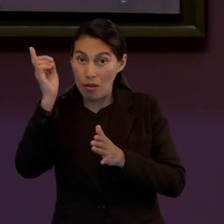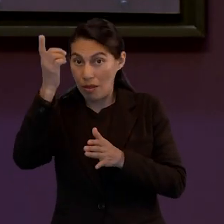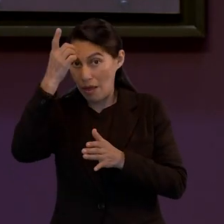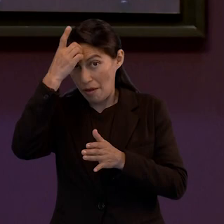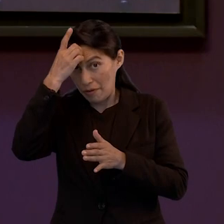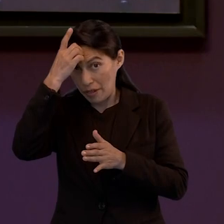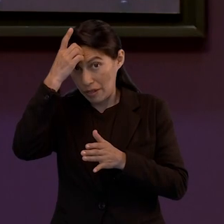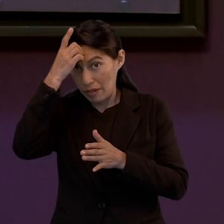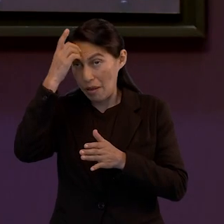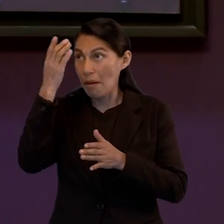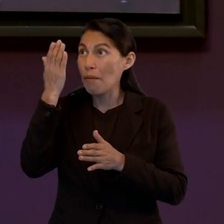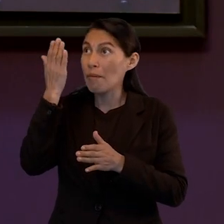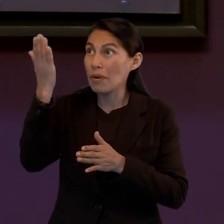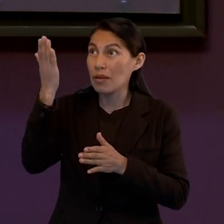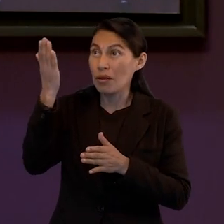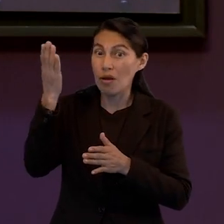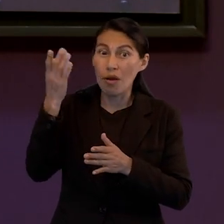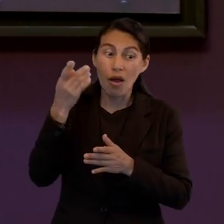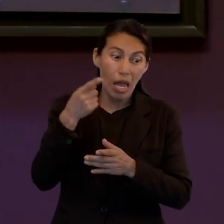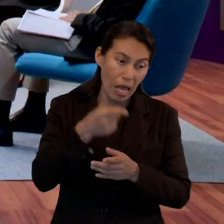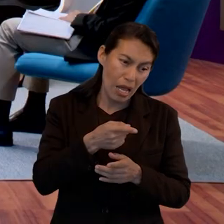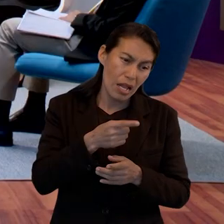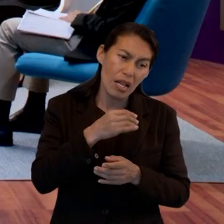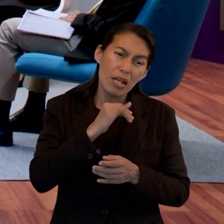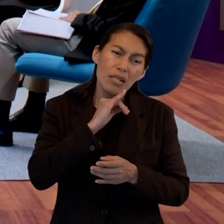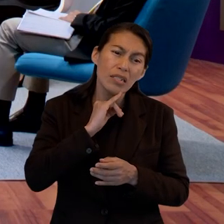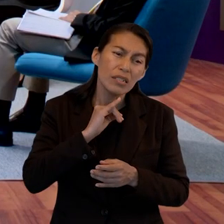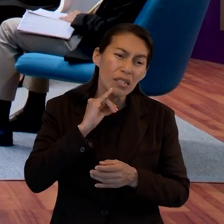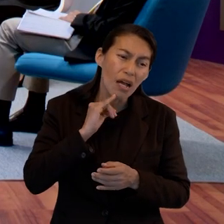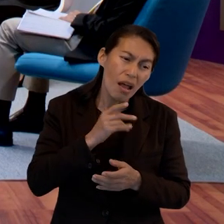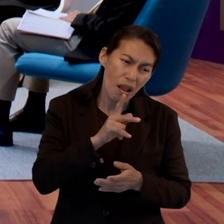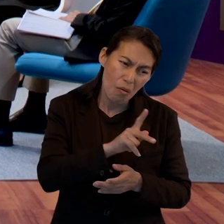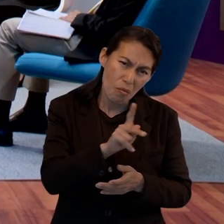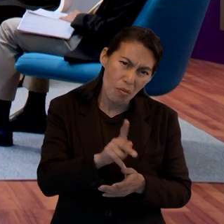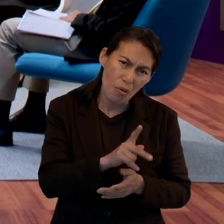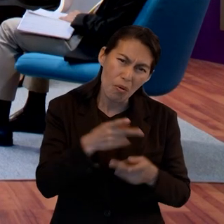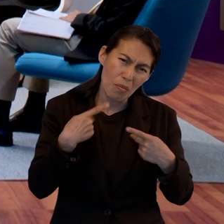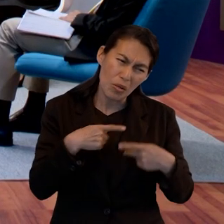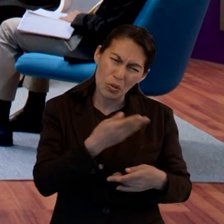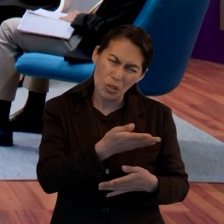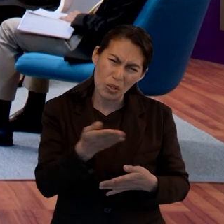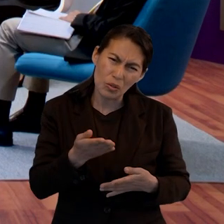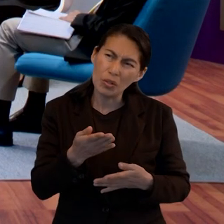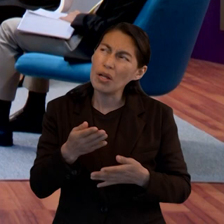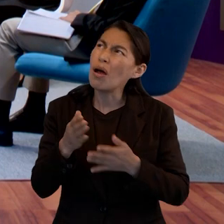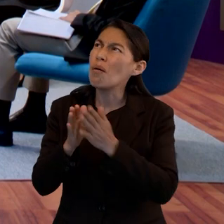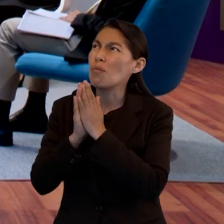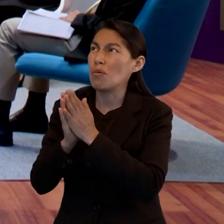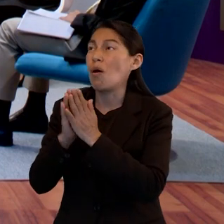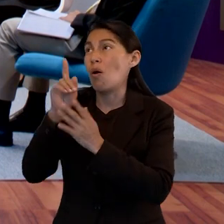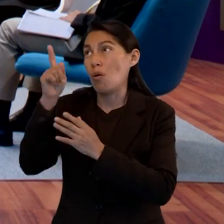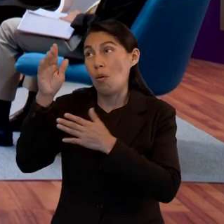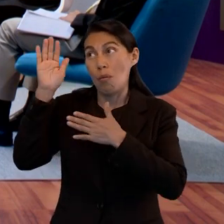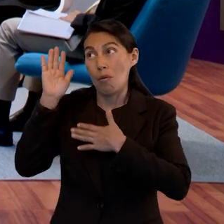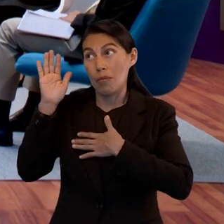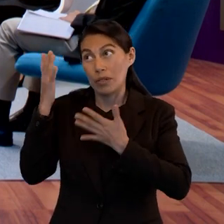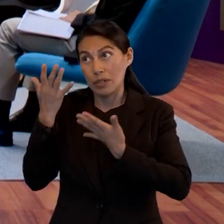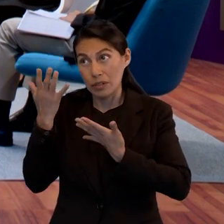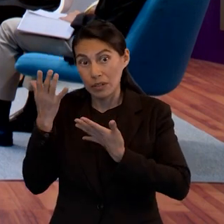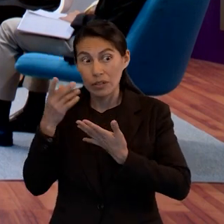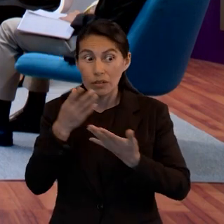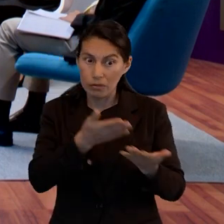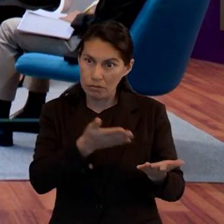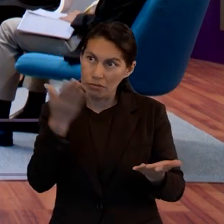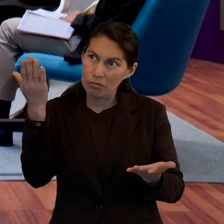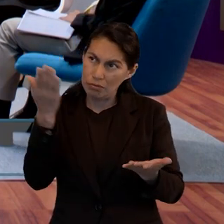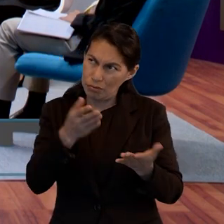intercedió ante Dios por Israel, él reclamó el juramento que Dios había hecho a David, y lo podemos encontrar